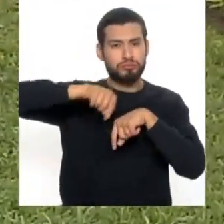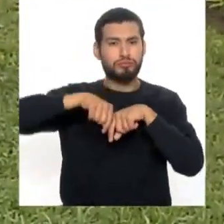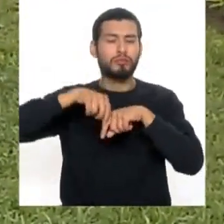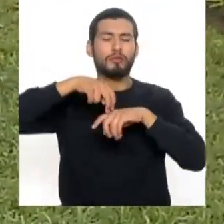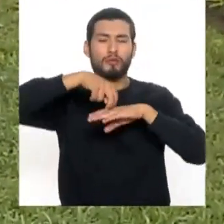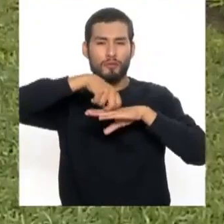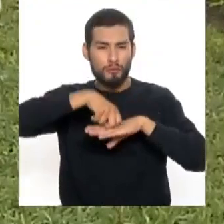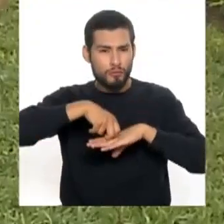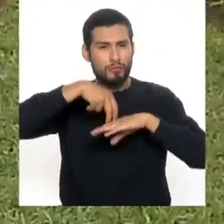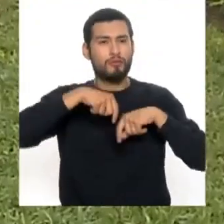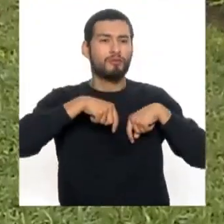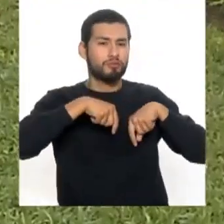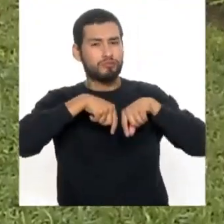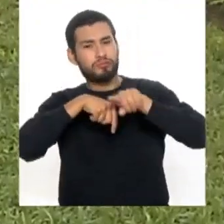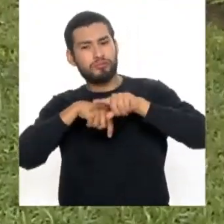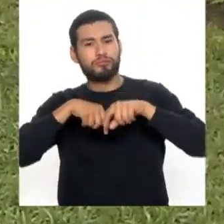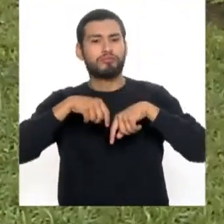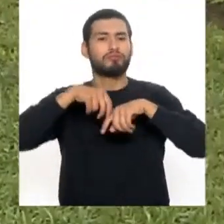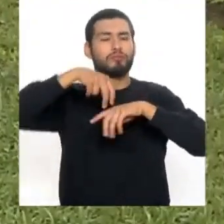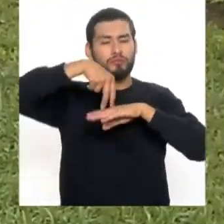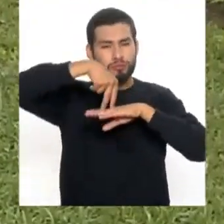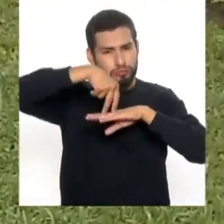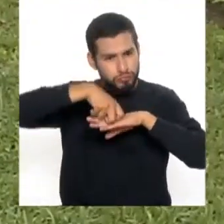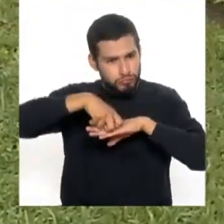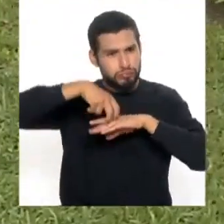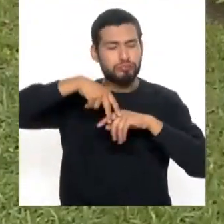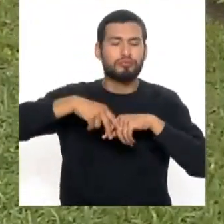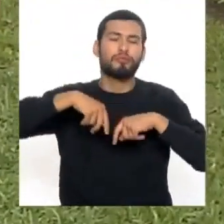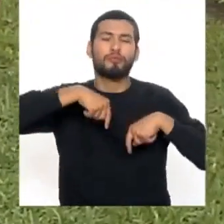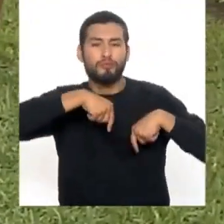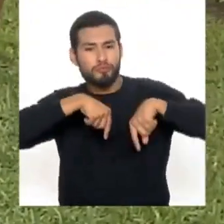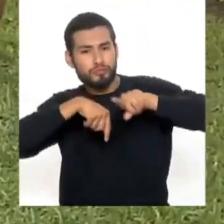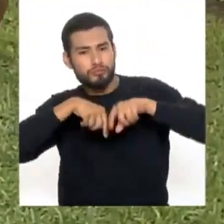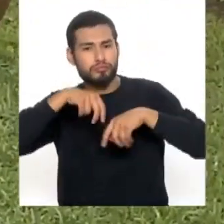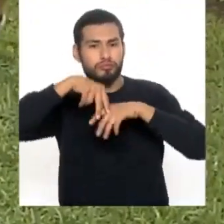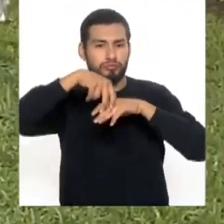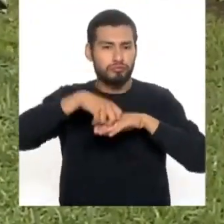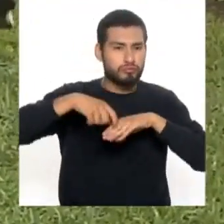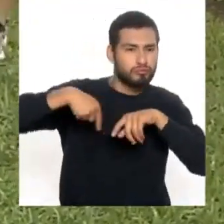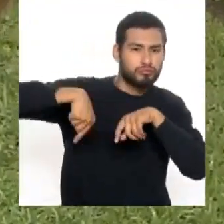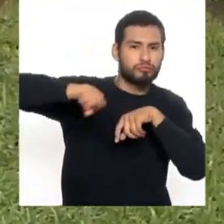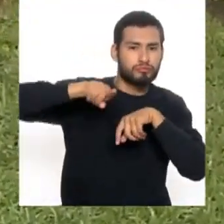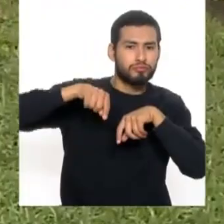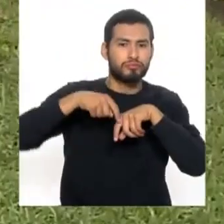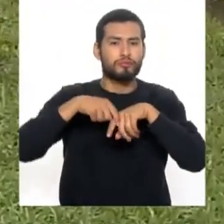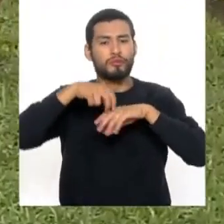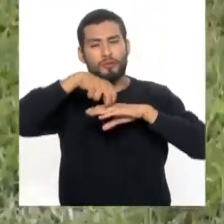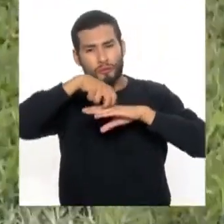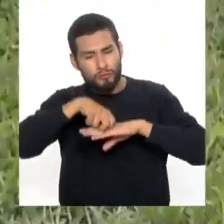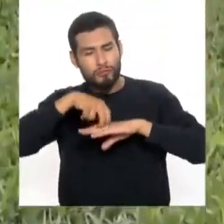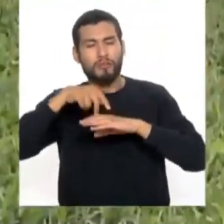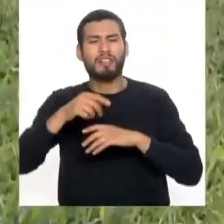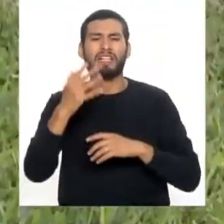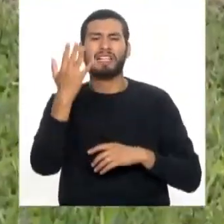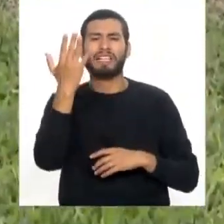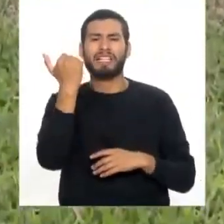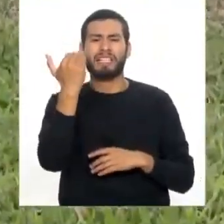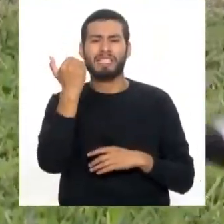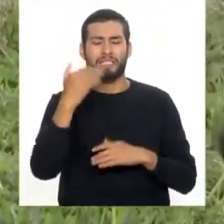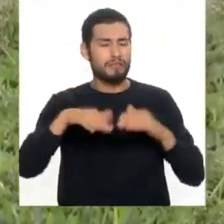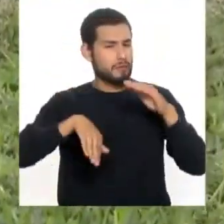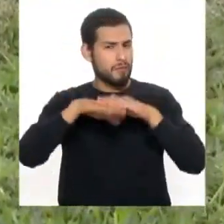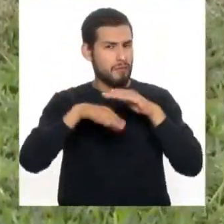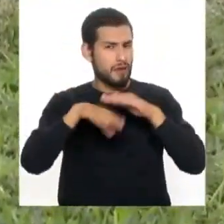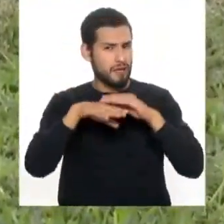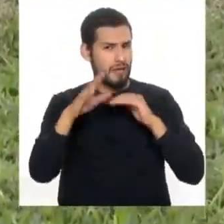izquierda, luego la derecha. Vamos a hacer unas 15 repeticiones, que son las repeticiones máximas que puede hacer